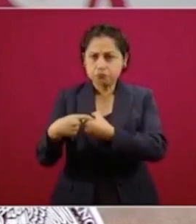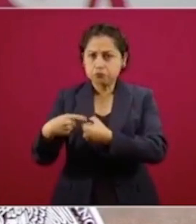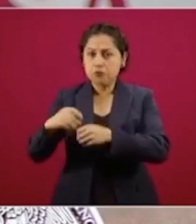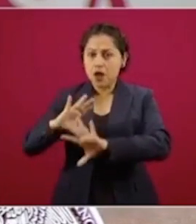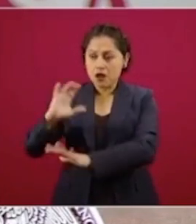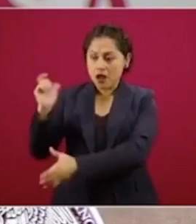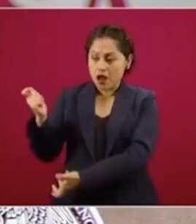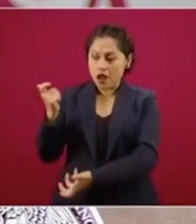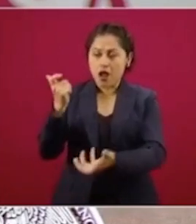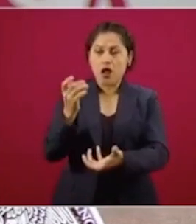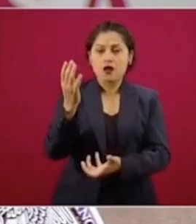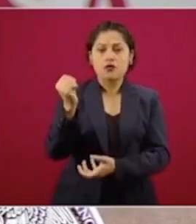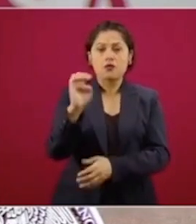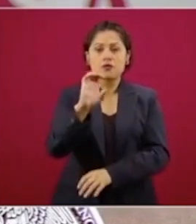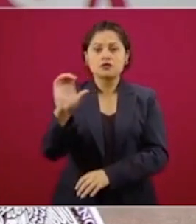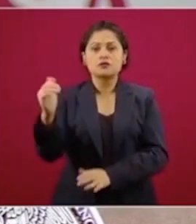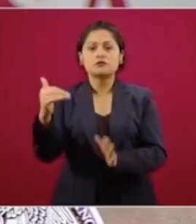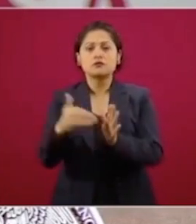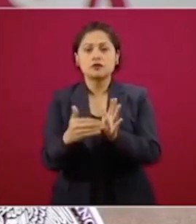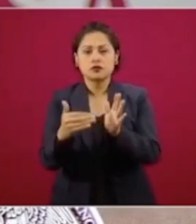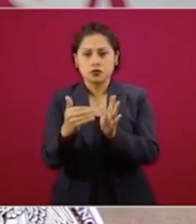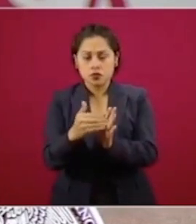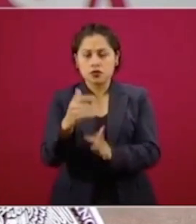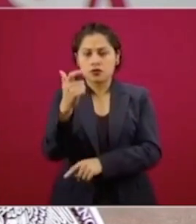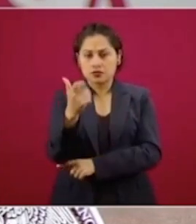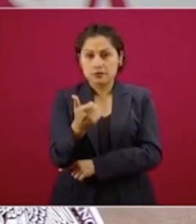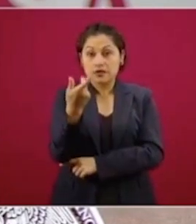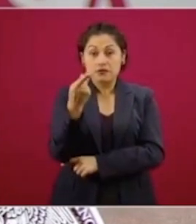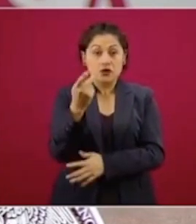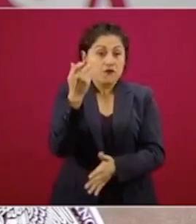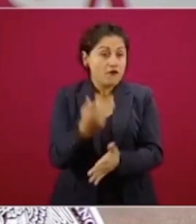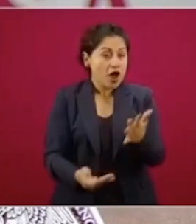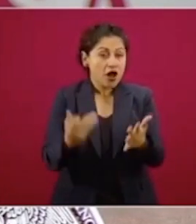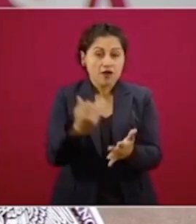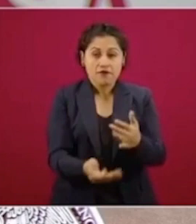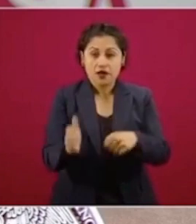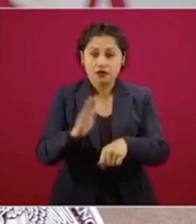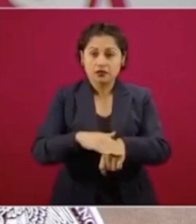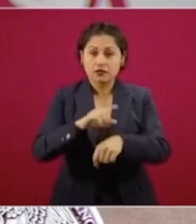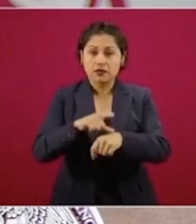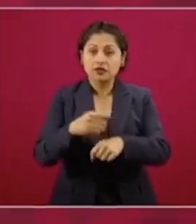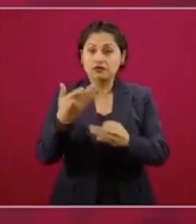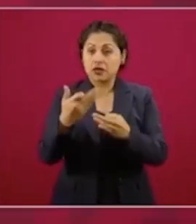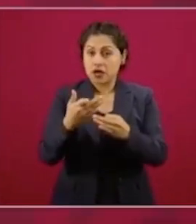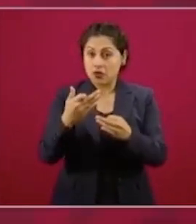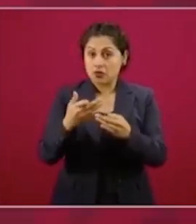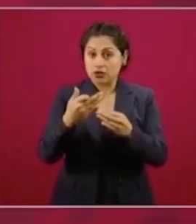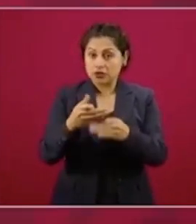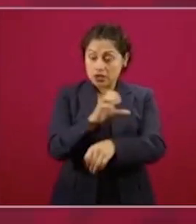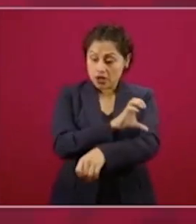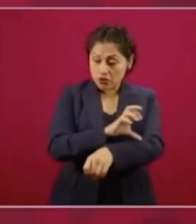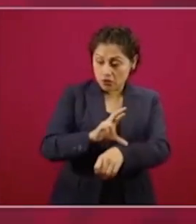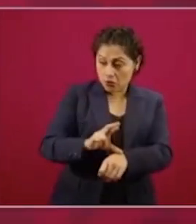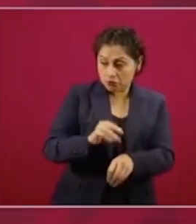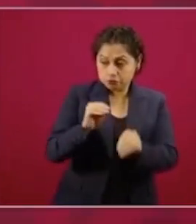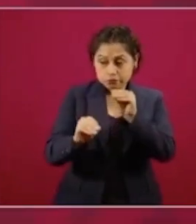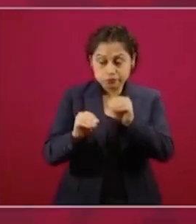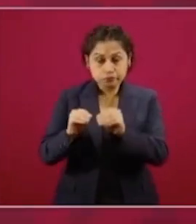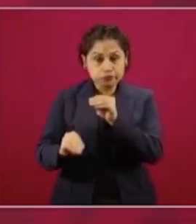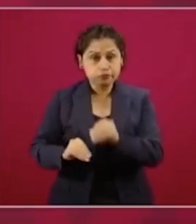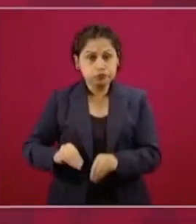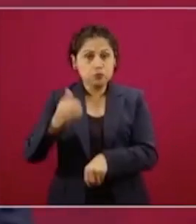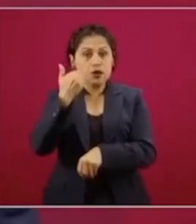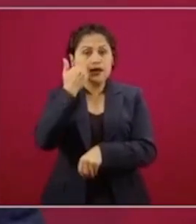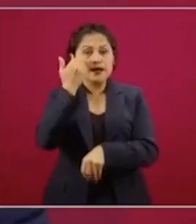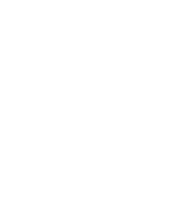pero realmente la necesidad es enorme. Y a través de esta coordinación logística lo que estamos buscando es, como decía, verdaderamente impactar en donde más